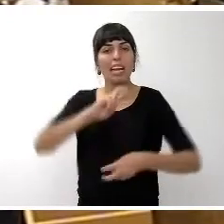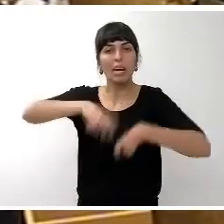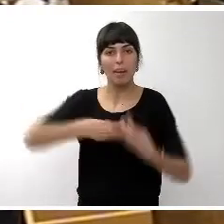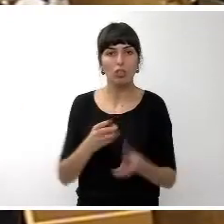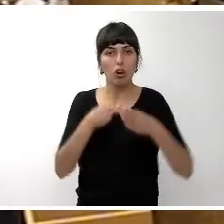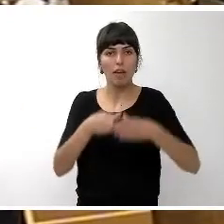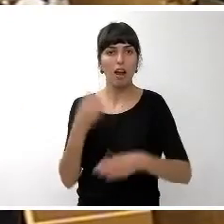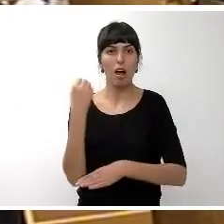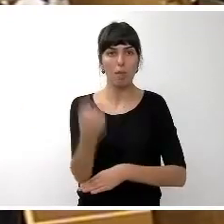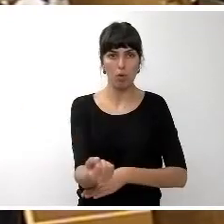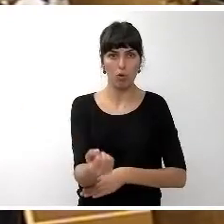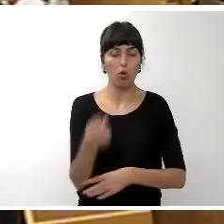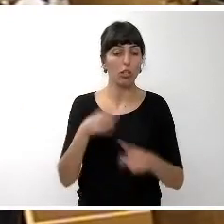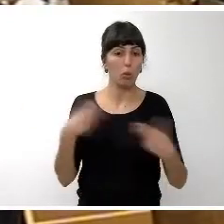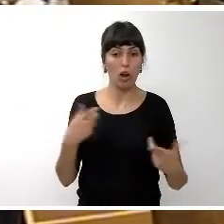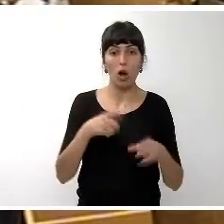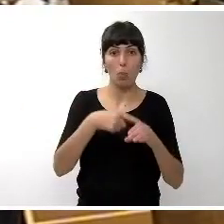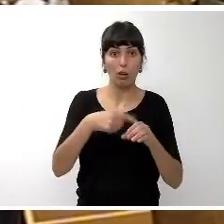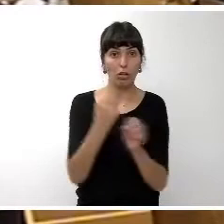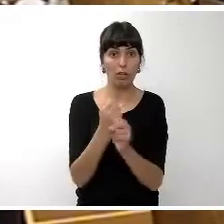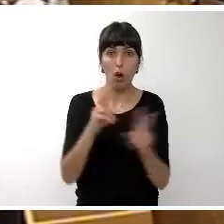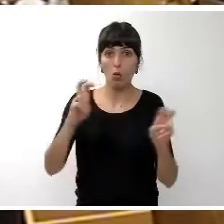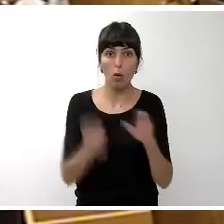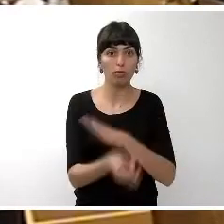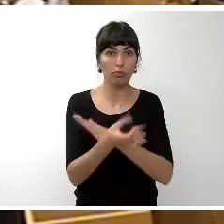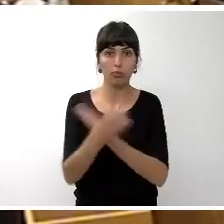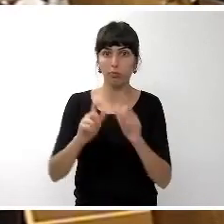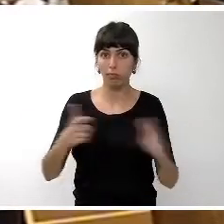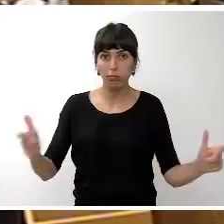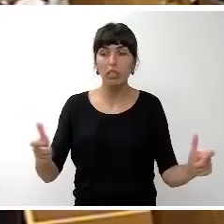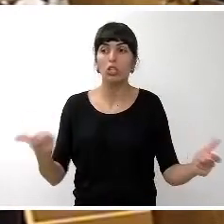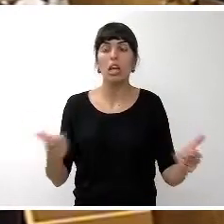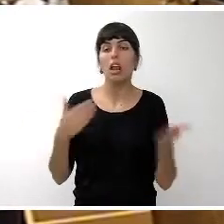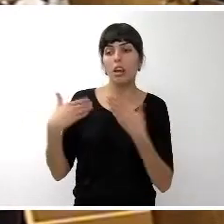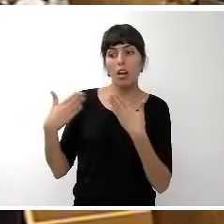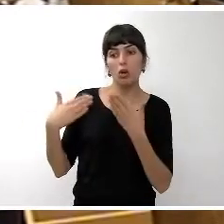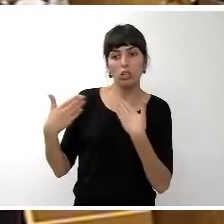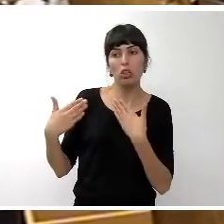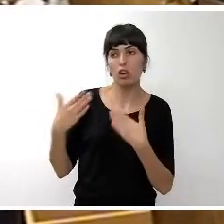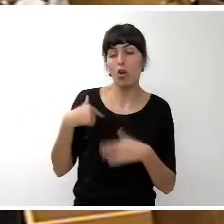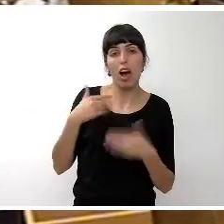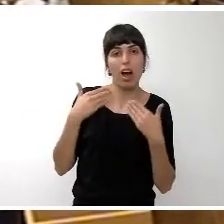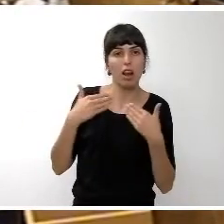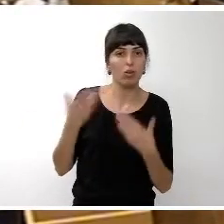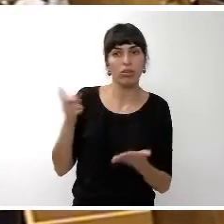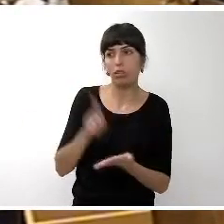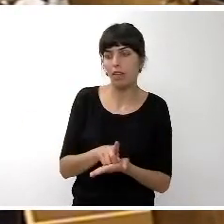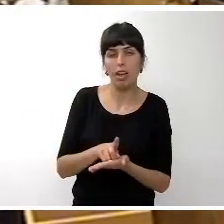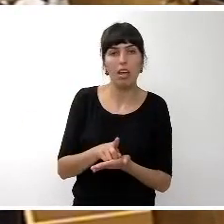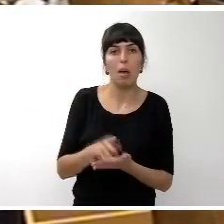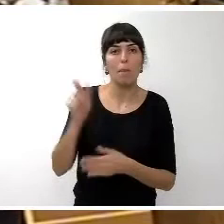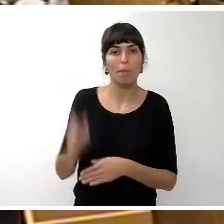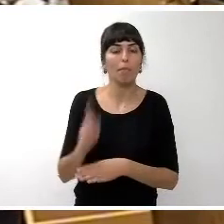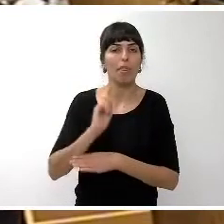para la creación de nuevos puestos de trabajo bien tras esas negociaciones que vuelvo a agradecer al director